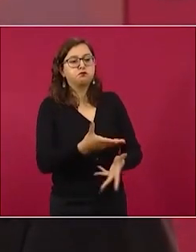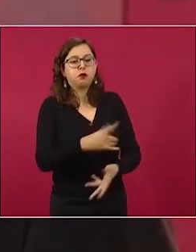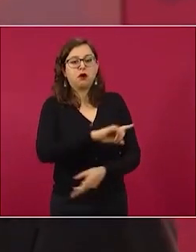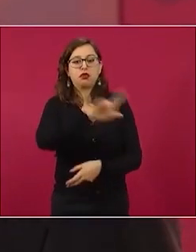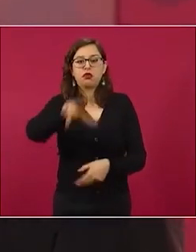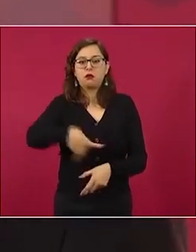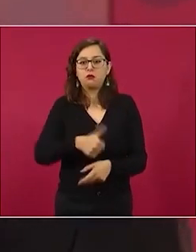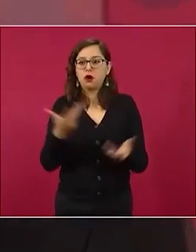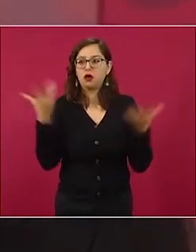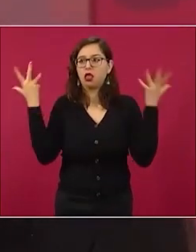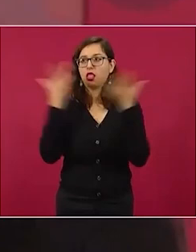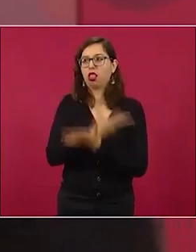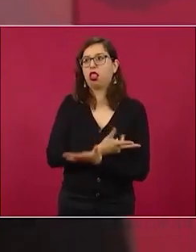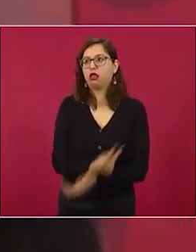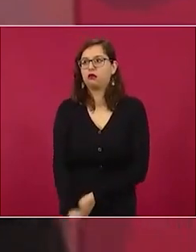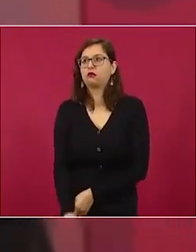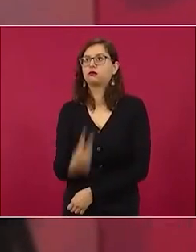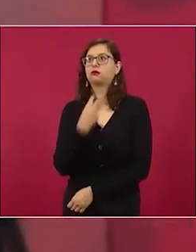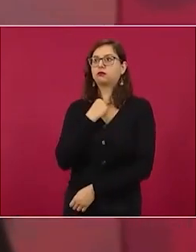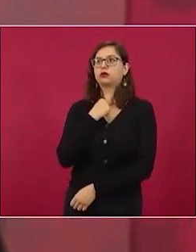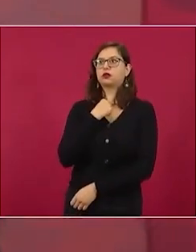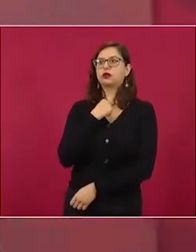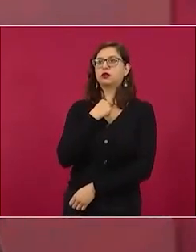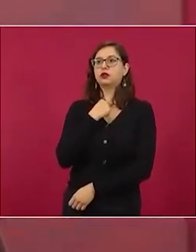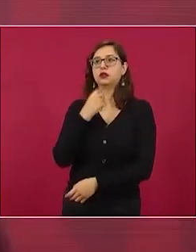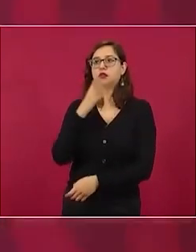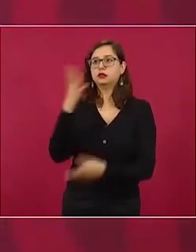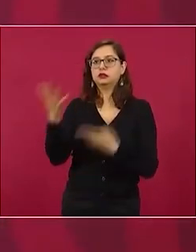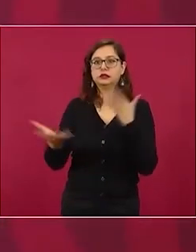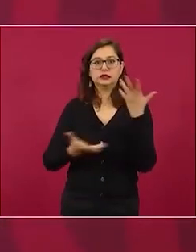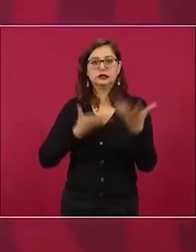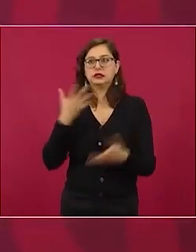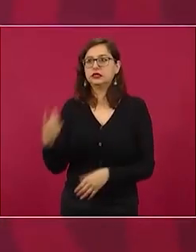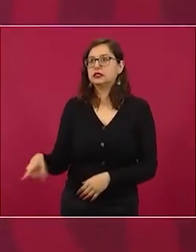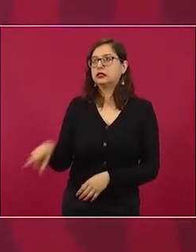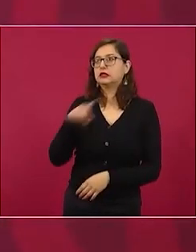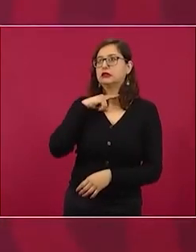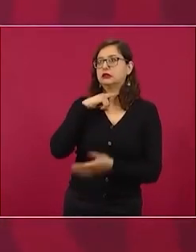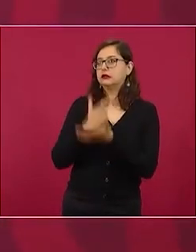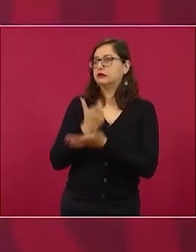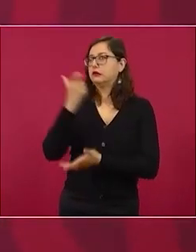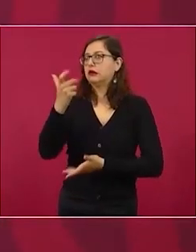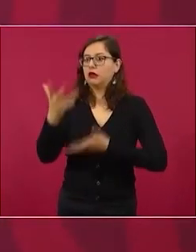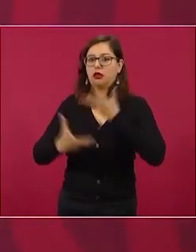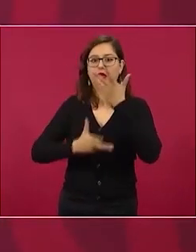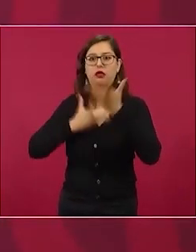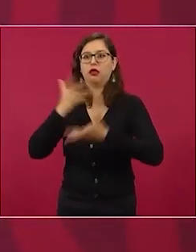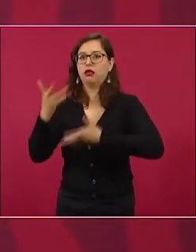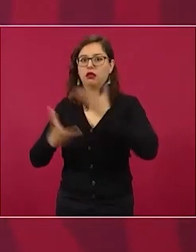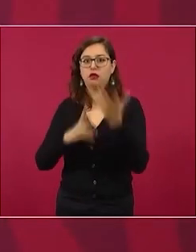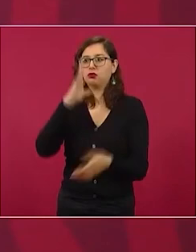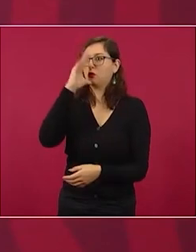y que no quiera ahora ponerles condiciones